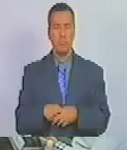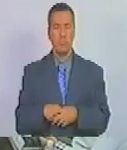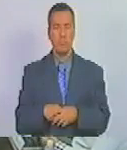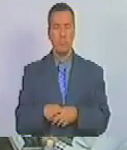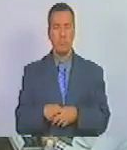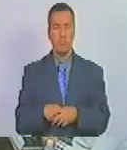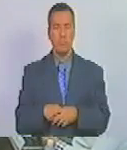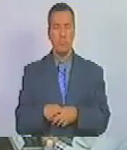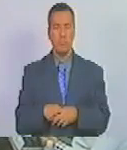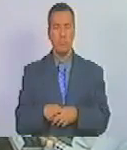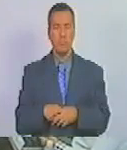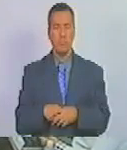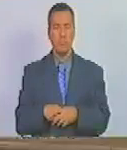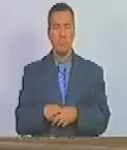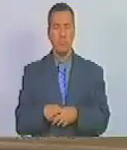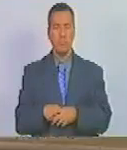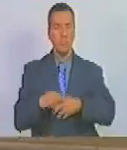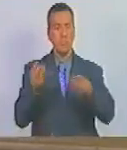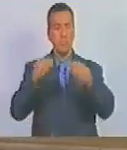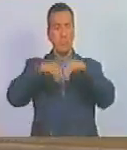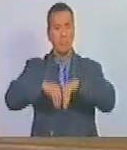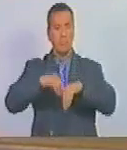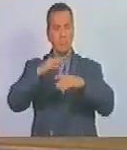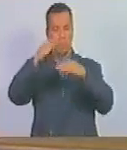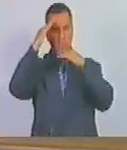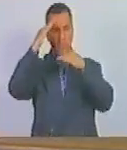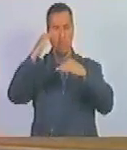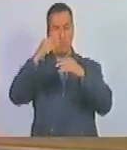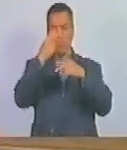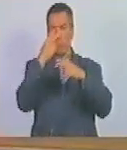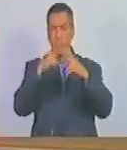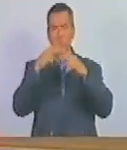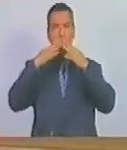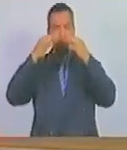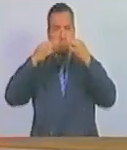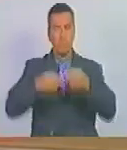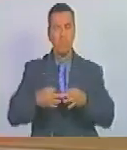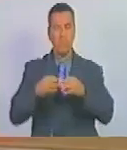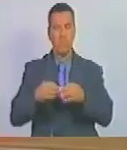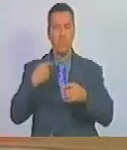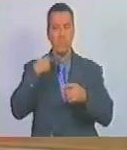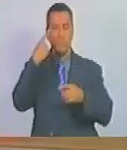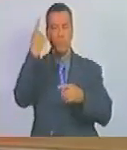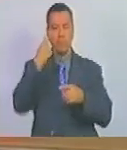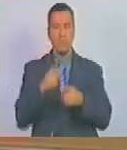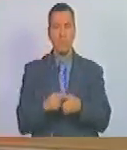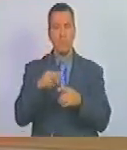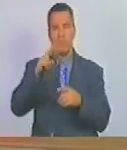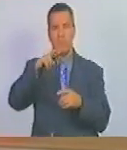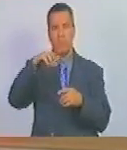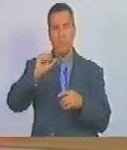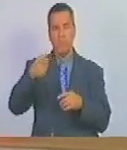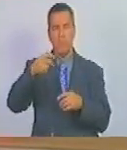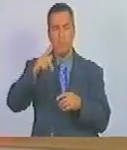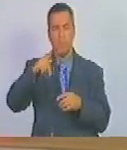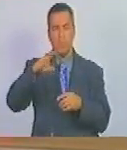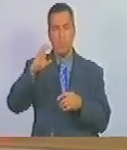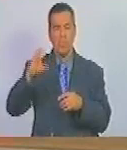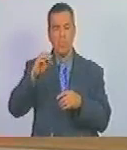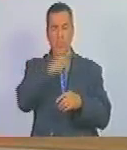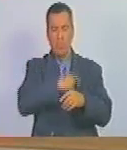acuerdo en salutación a la visita oficial del excelentísimo señor Raji Fatou